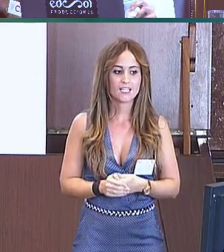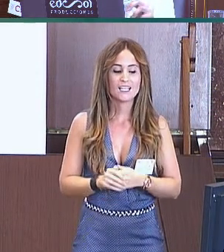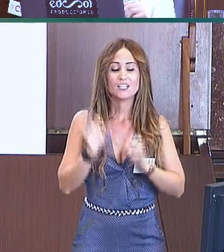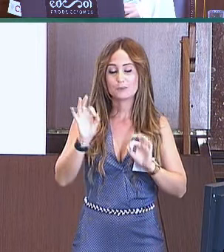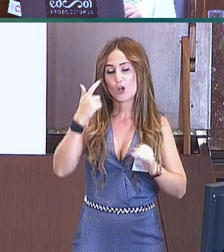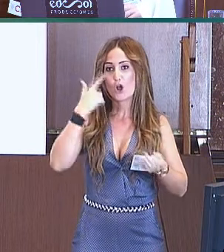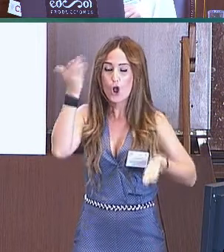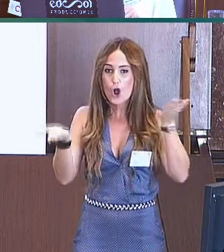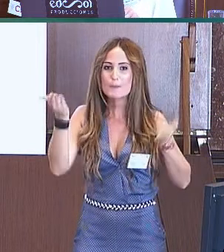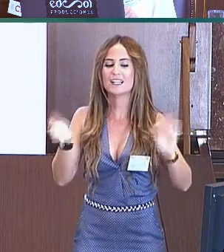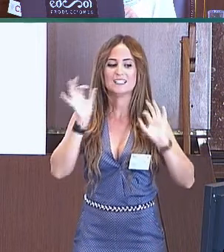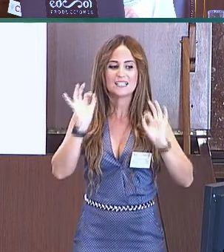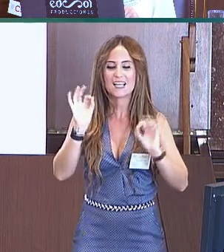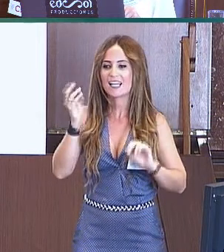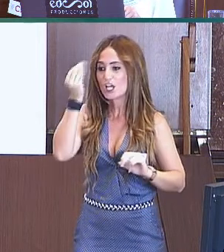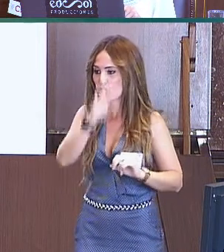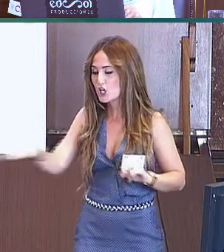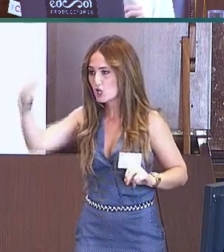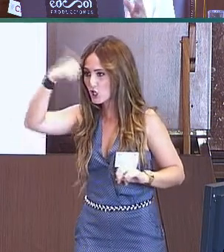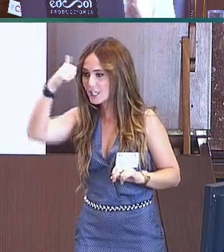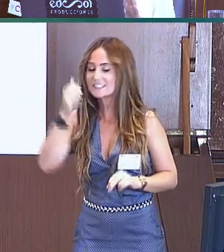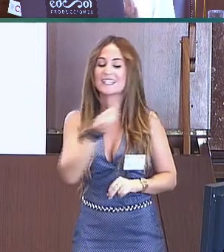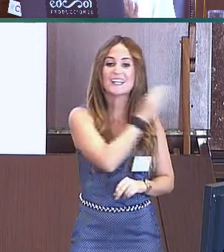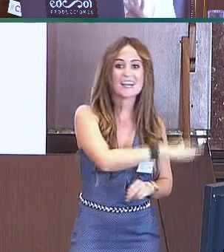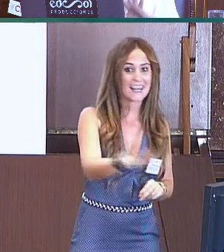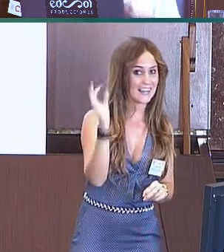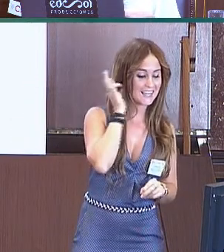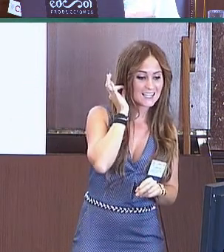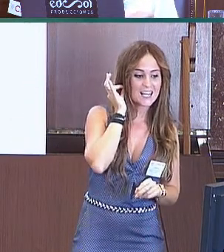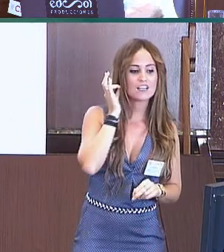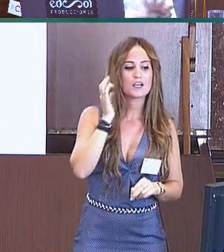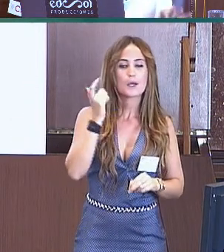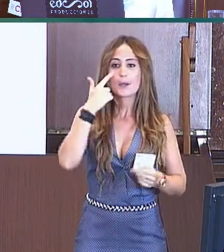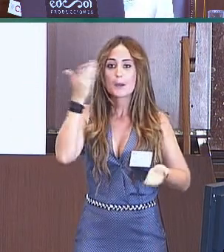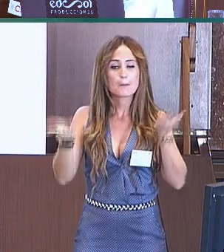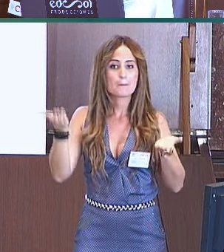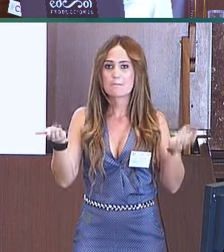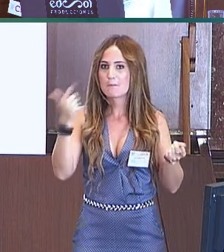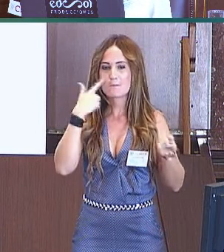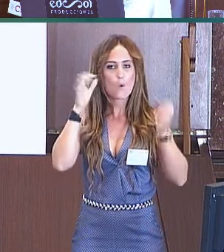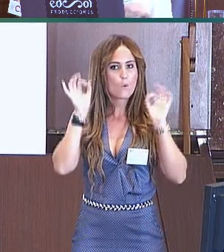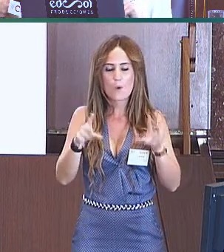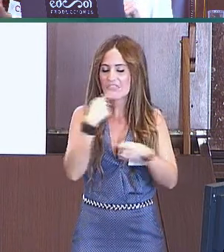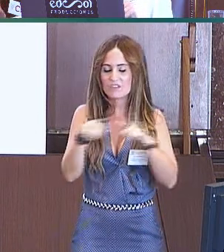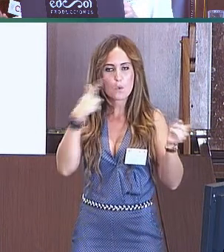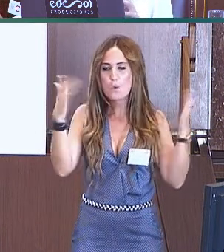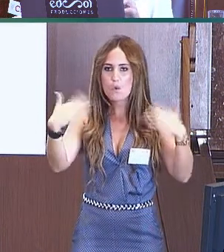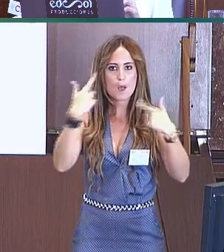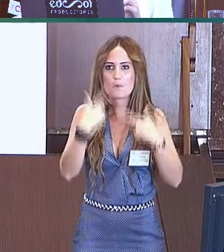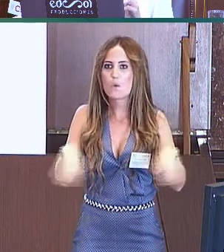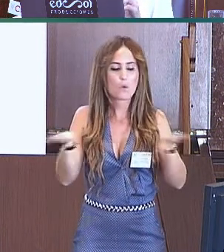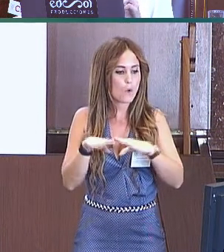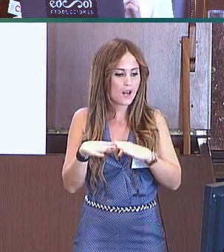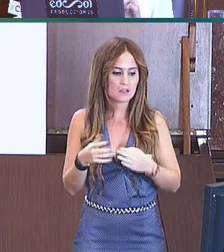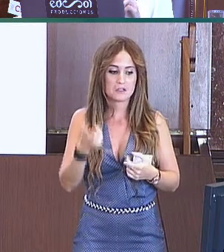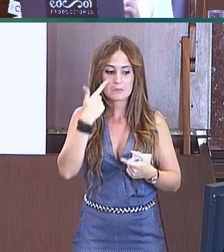Y lo mismo sucedió cuando comparamos la diferencia entre niños y niñas asignantes. Tampoco